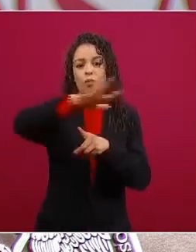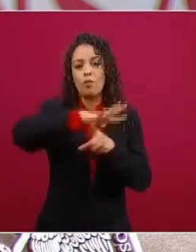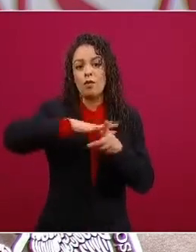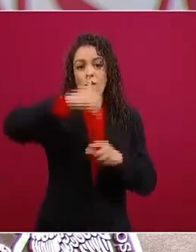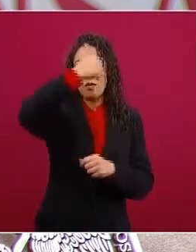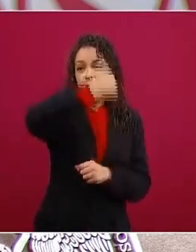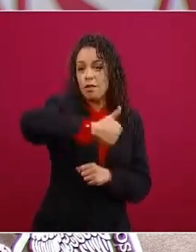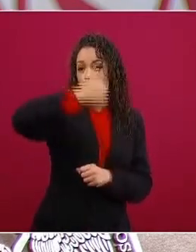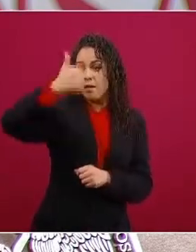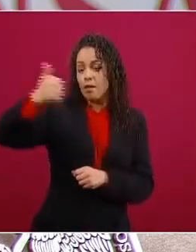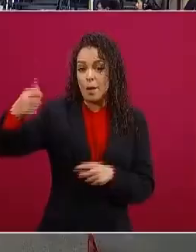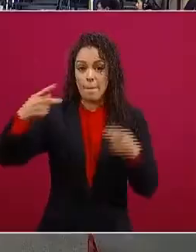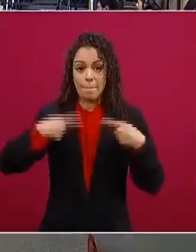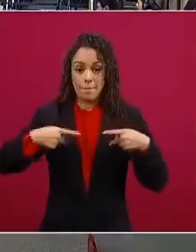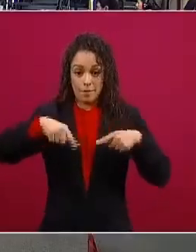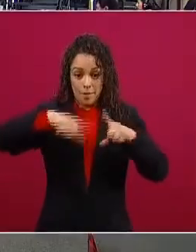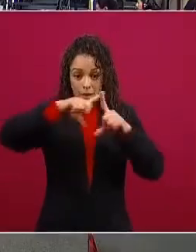nosotros